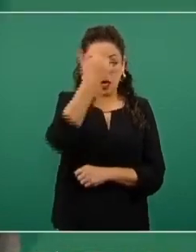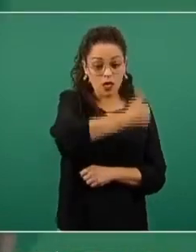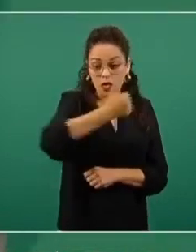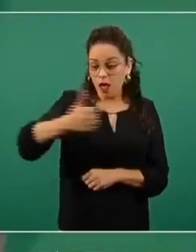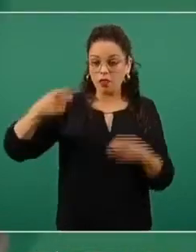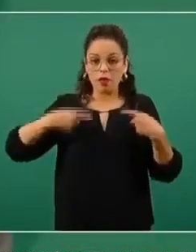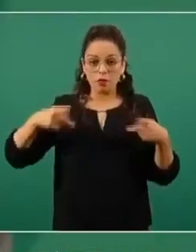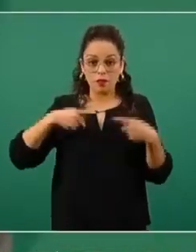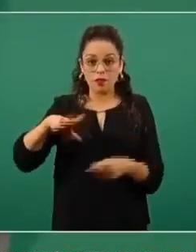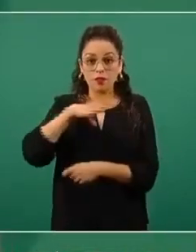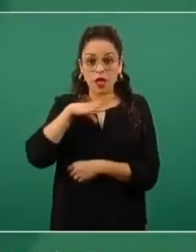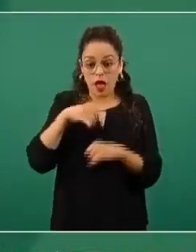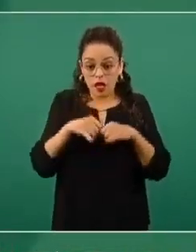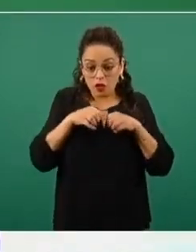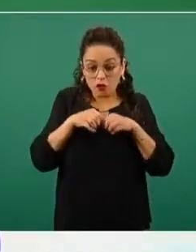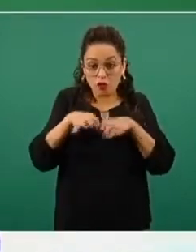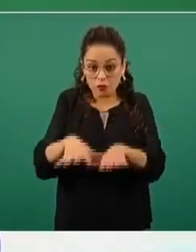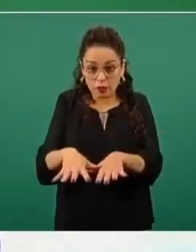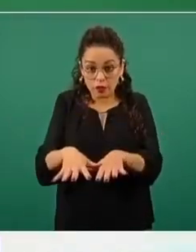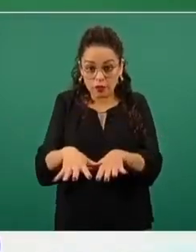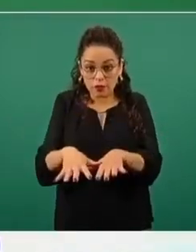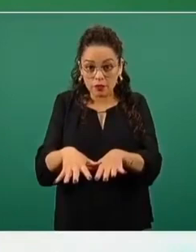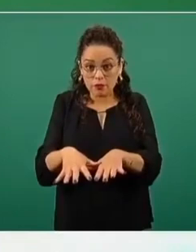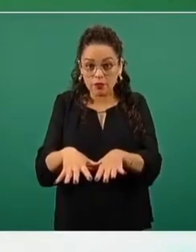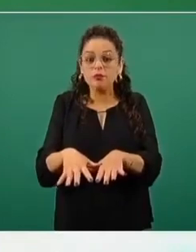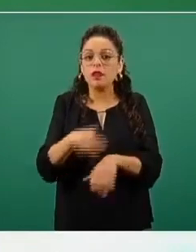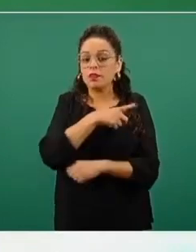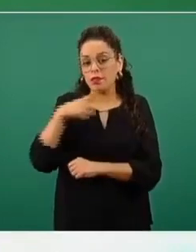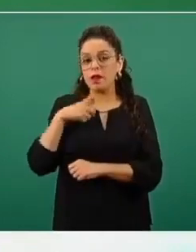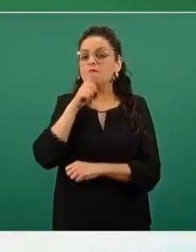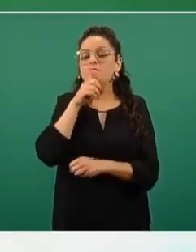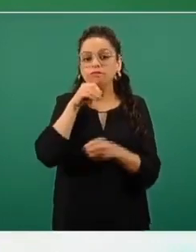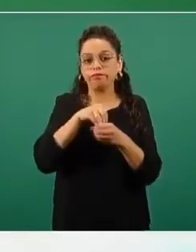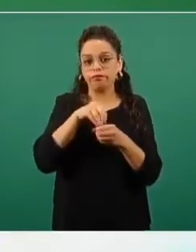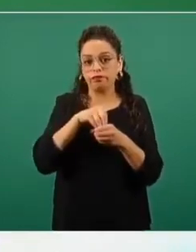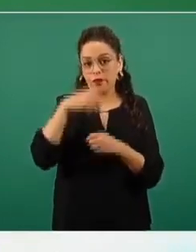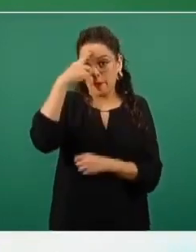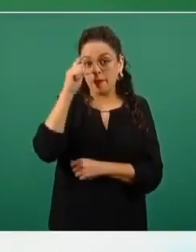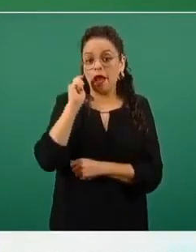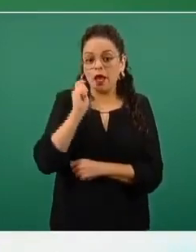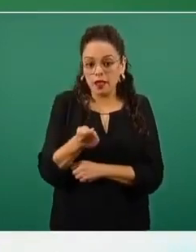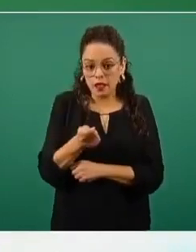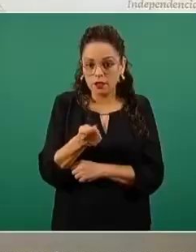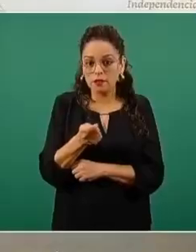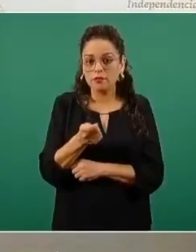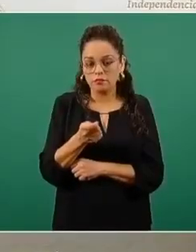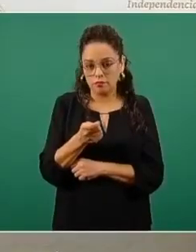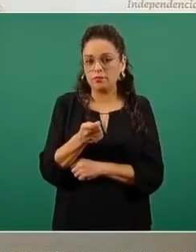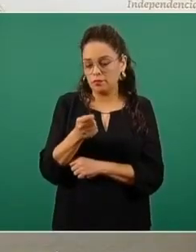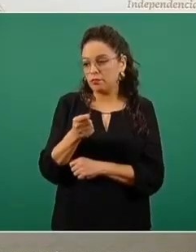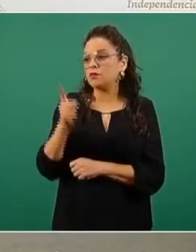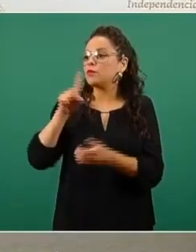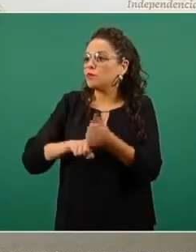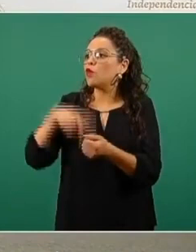posesión datos de interés público, conservarlos para los fines que fueron compilados esos datos.